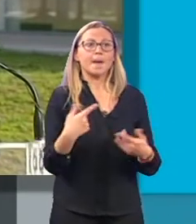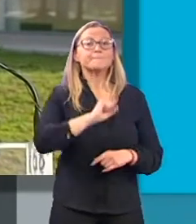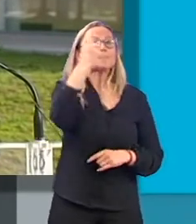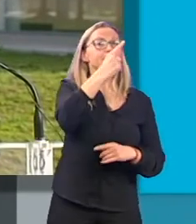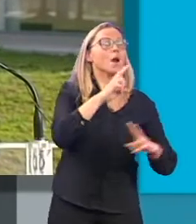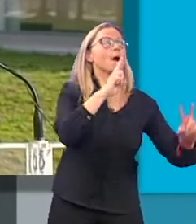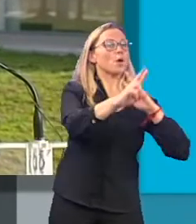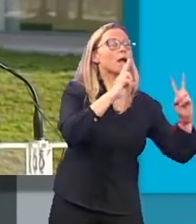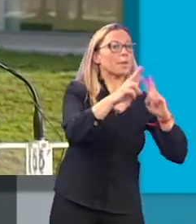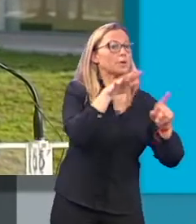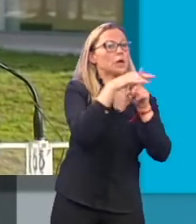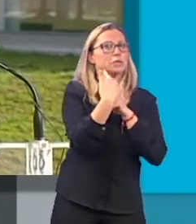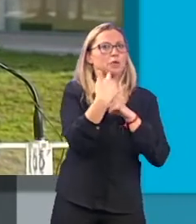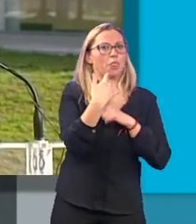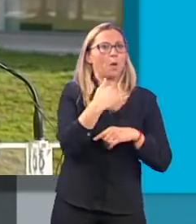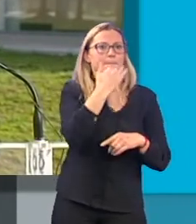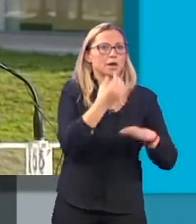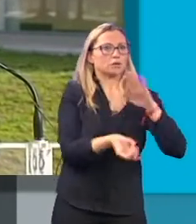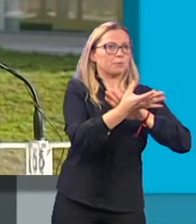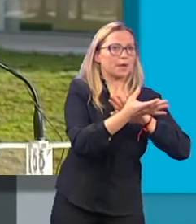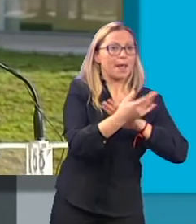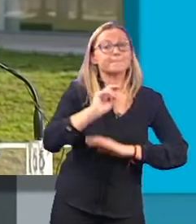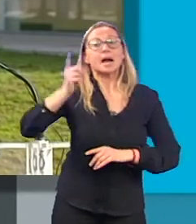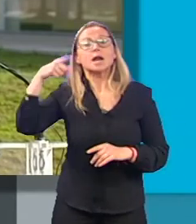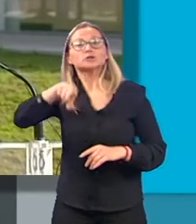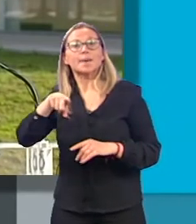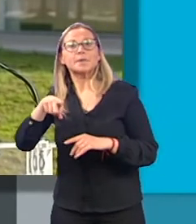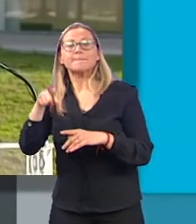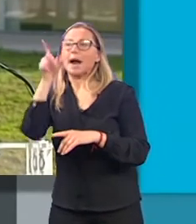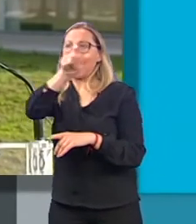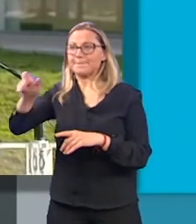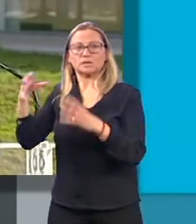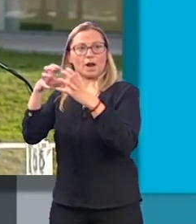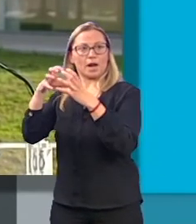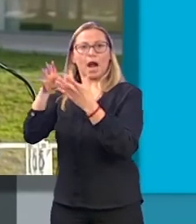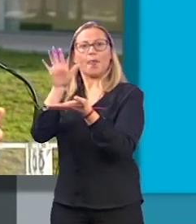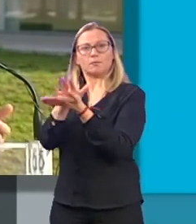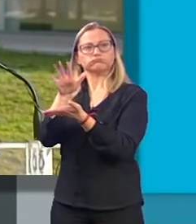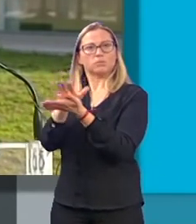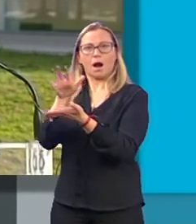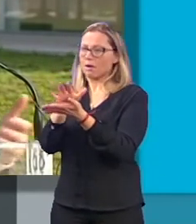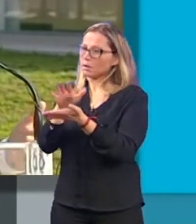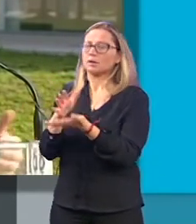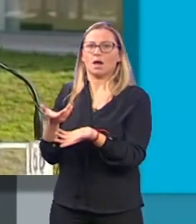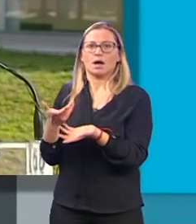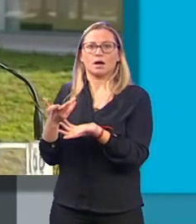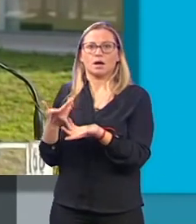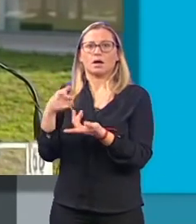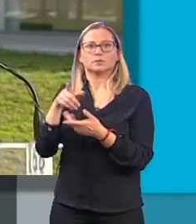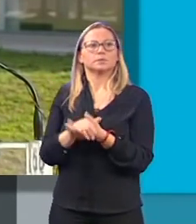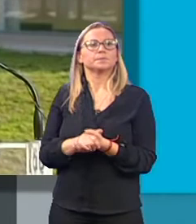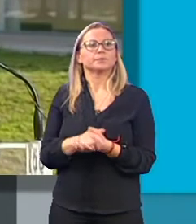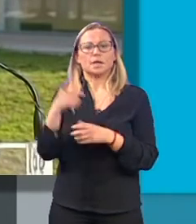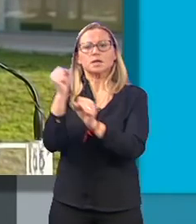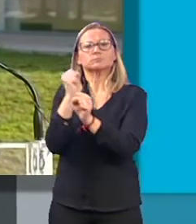respuesta a cualquier situación que se pueda producir, pero también para trasladar tranquilidad al conjunto de los ciudadanos, de que estén tranquilos, de que están en buenas